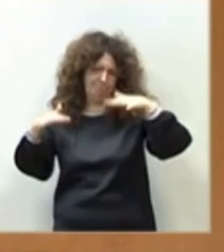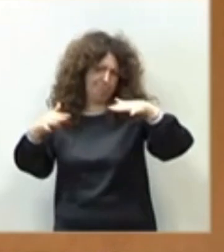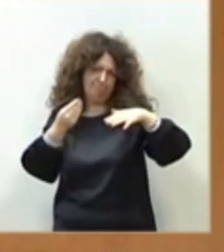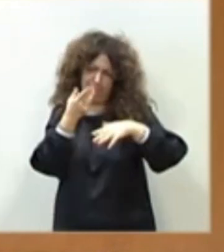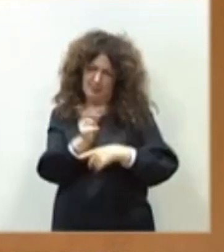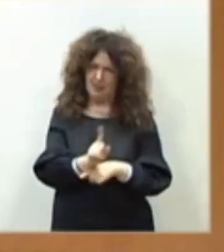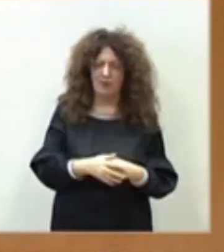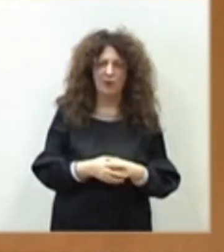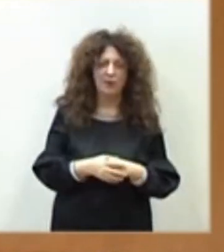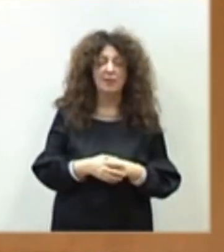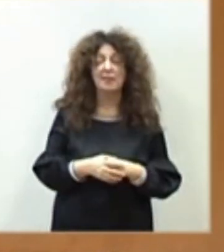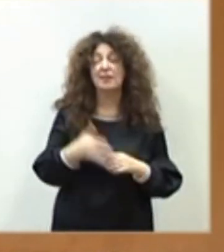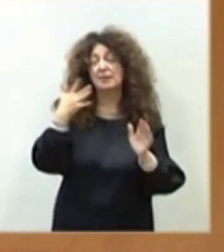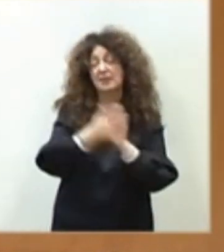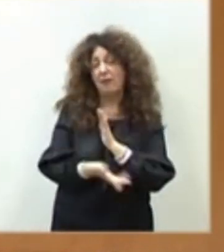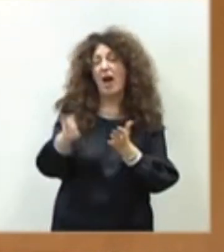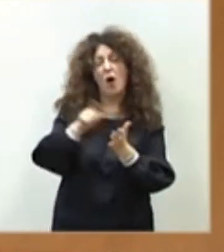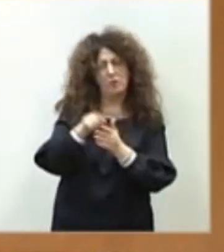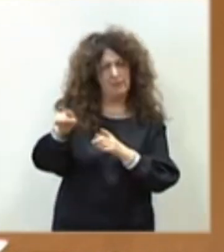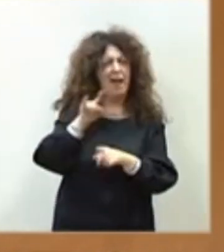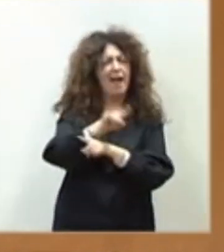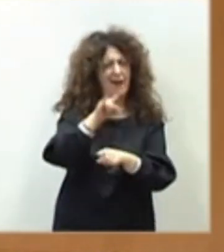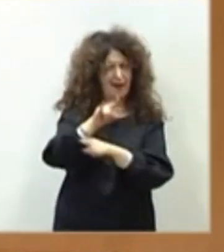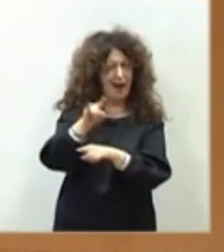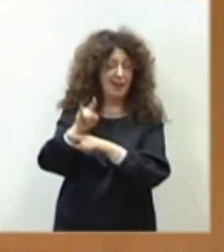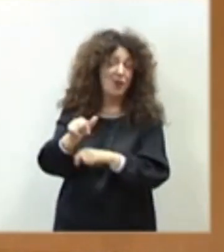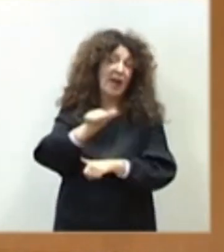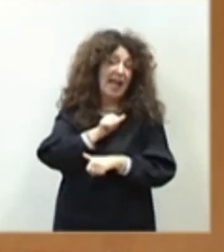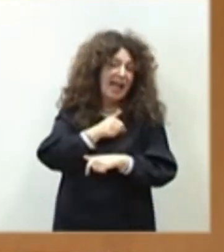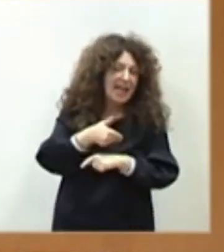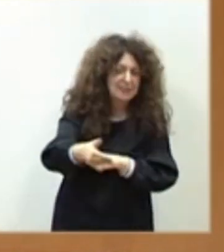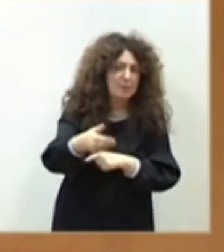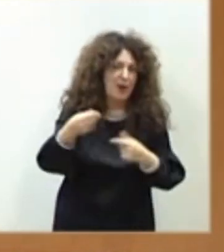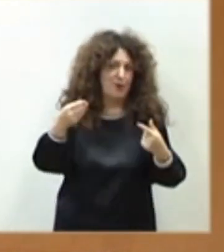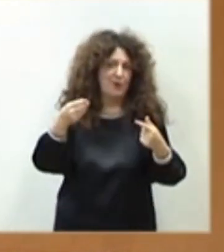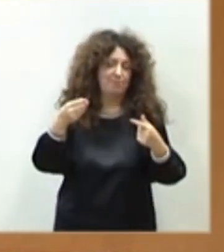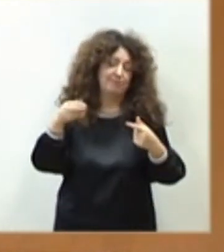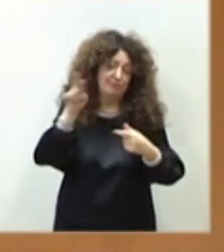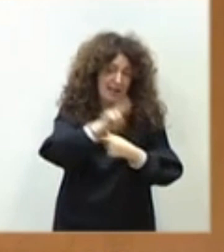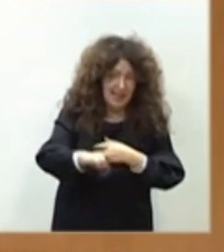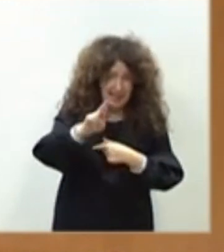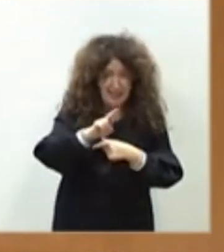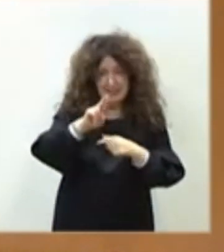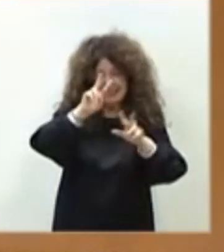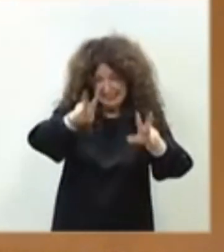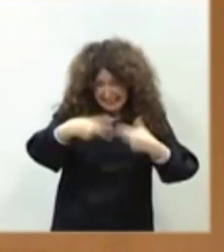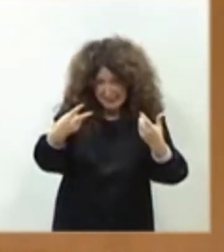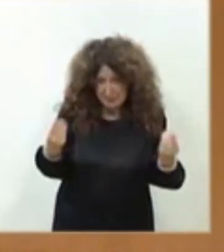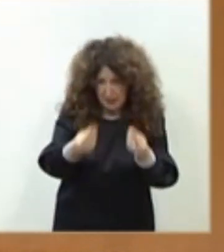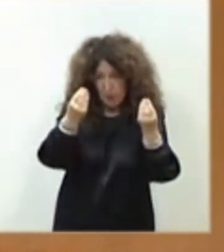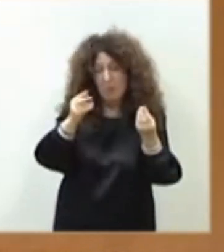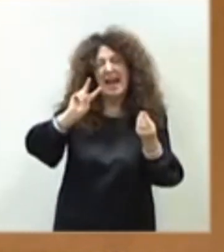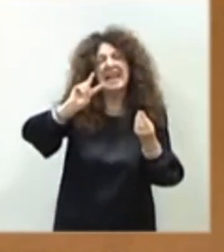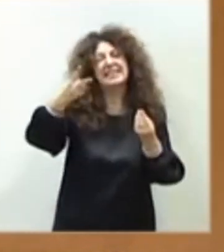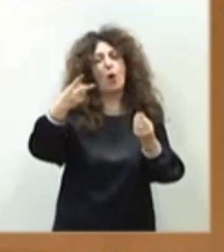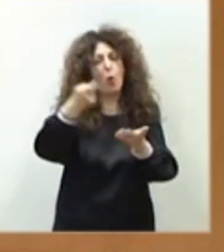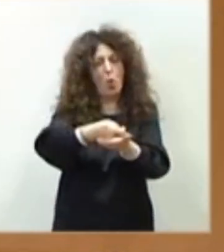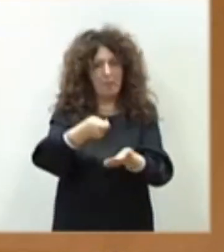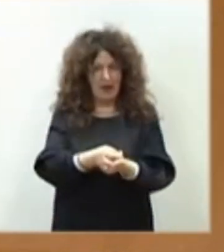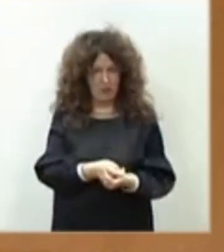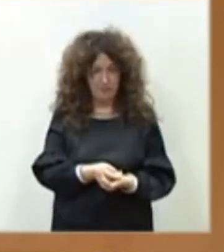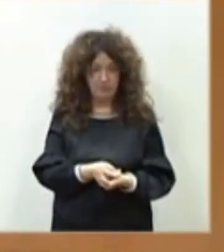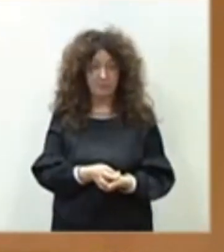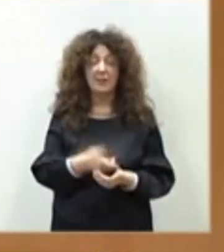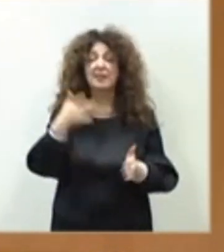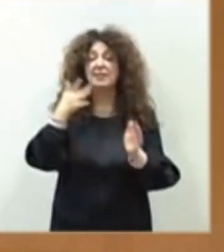un nuevo engaño suyo, señor ministro, y espero que lo rectifique y lo corrija en el segundo pago. ¿Y esto qué da lugar? Esto da lugar a que haya una